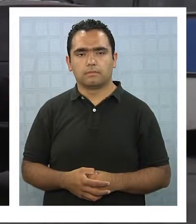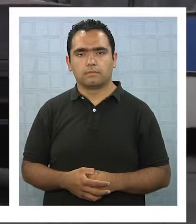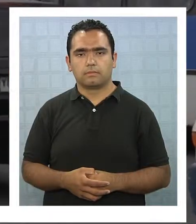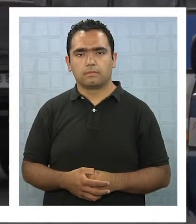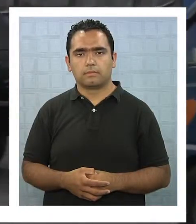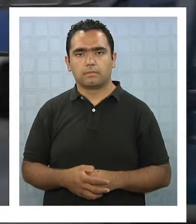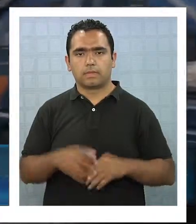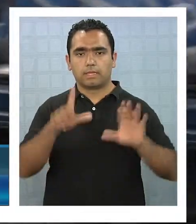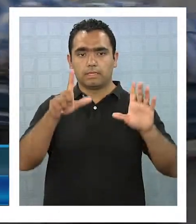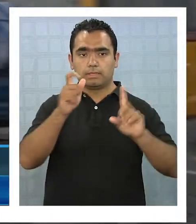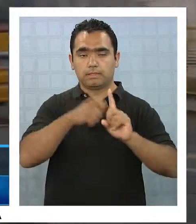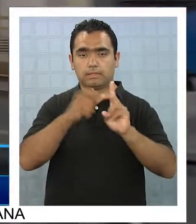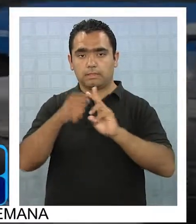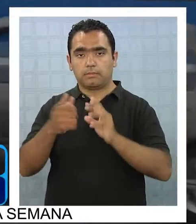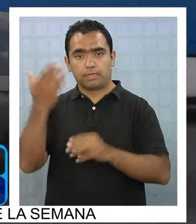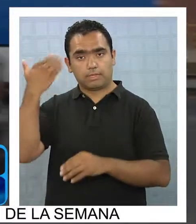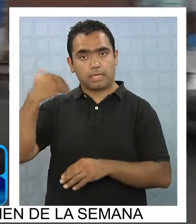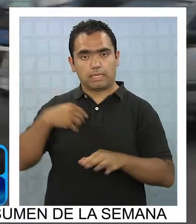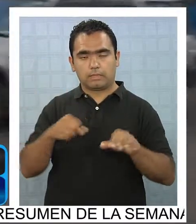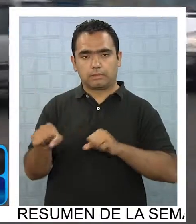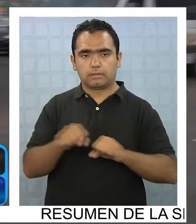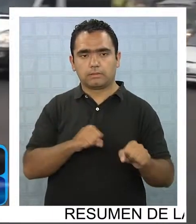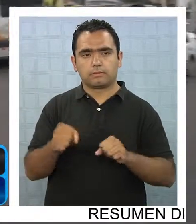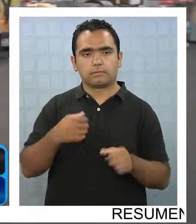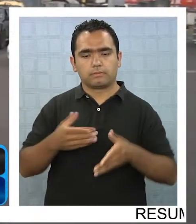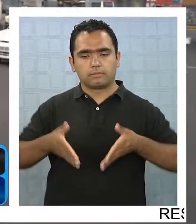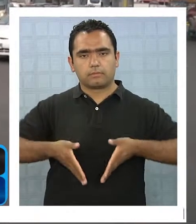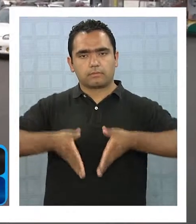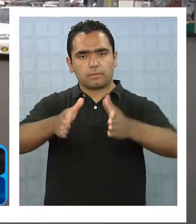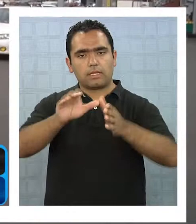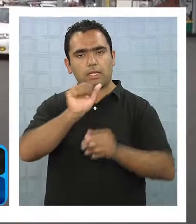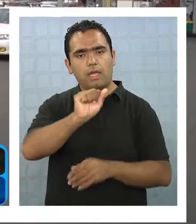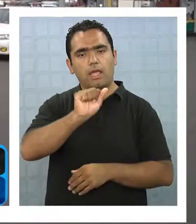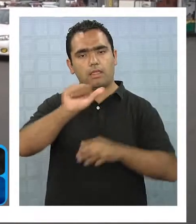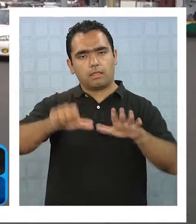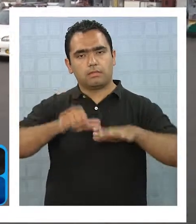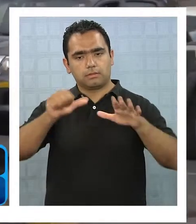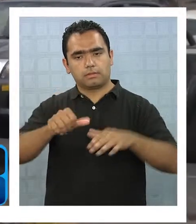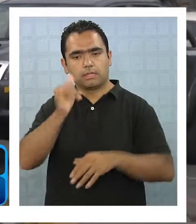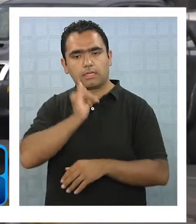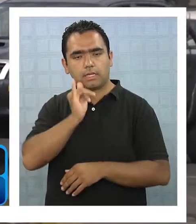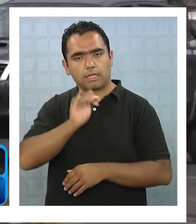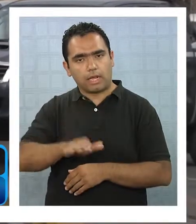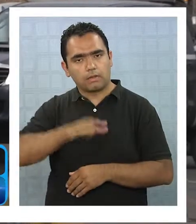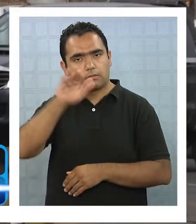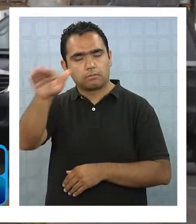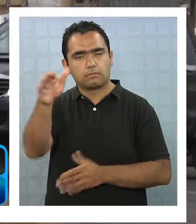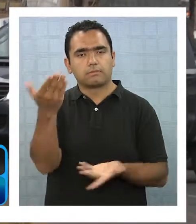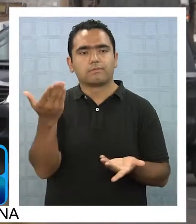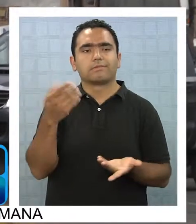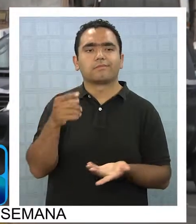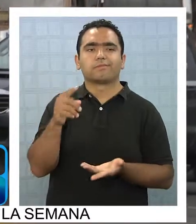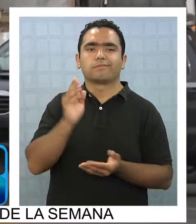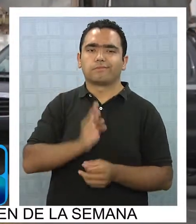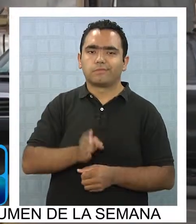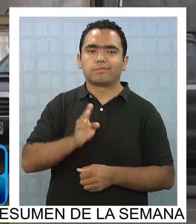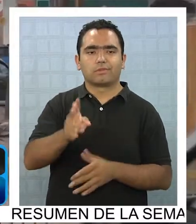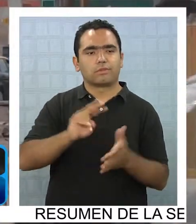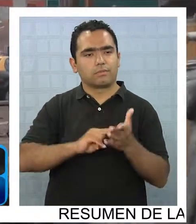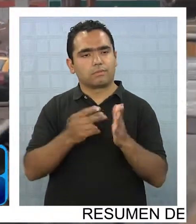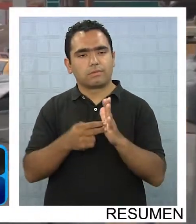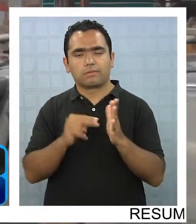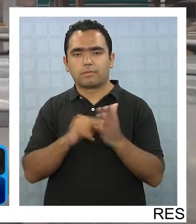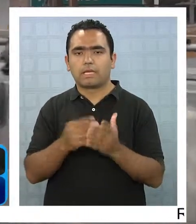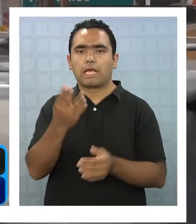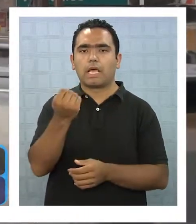A siete meses de los terremotos, aún la ruta A16 que une a Iquique con Alto Hospicio continúa dando problemas a